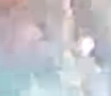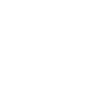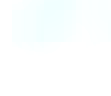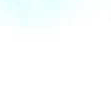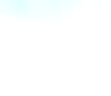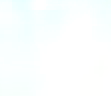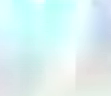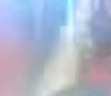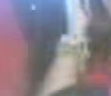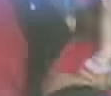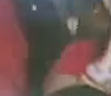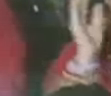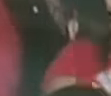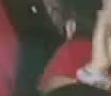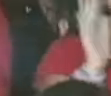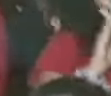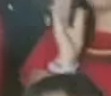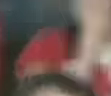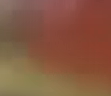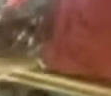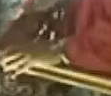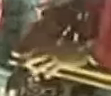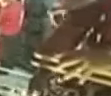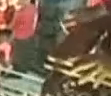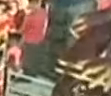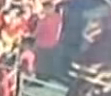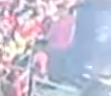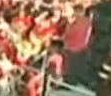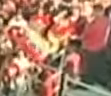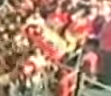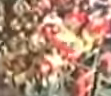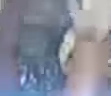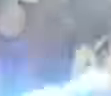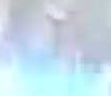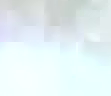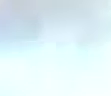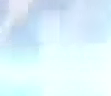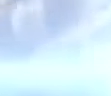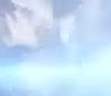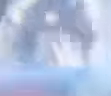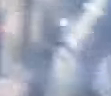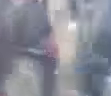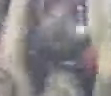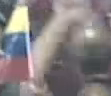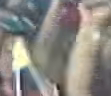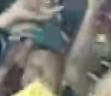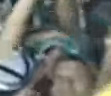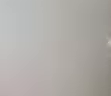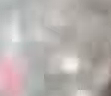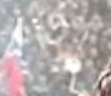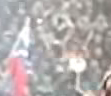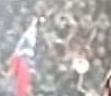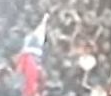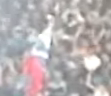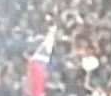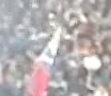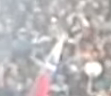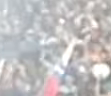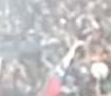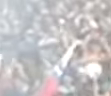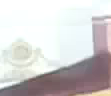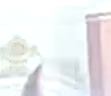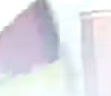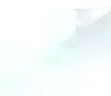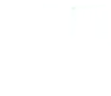viva el pueblo viva el socialismo viva el